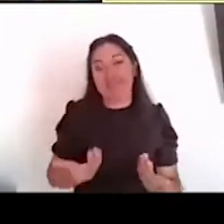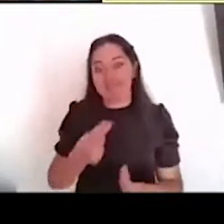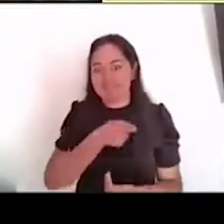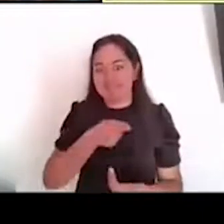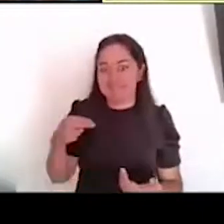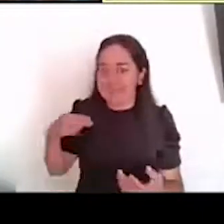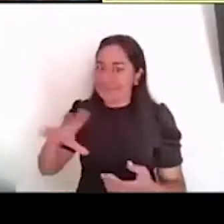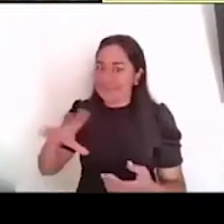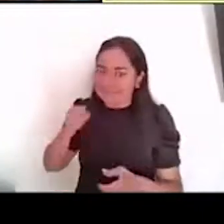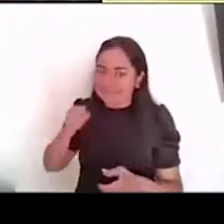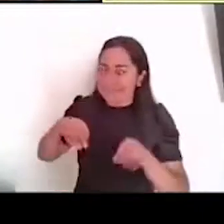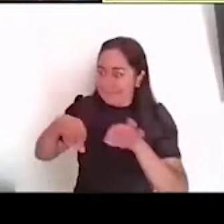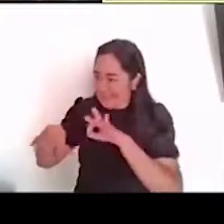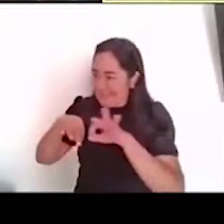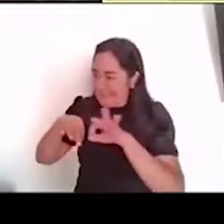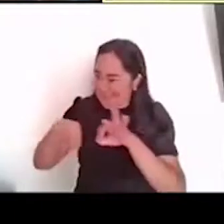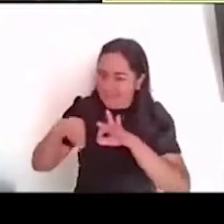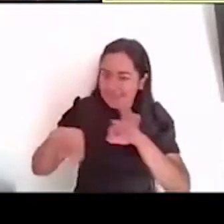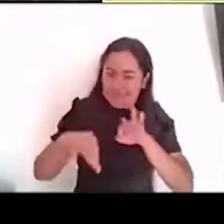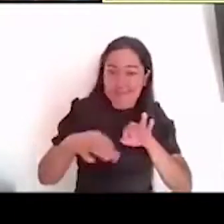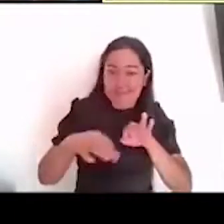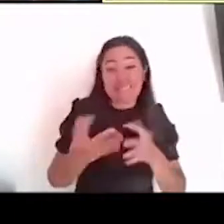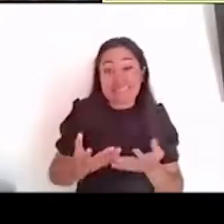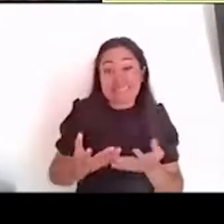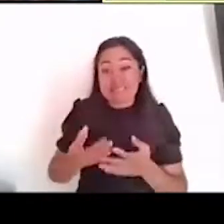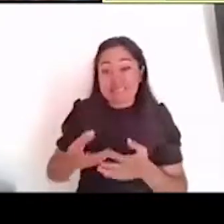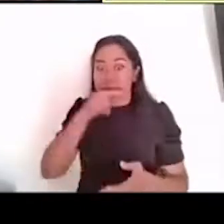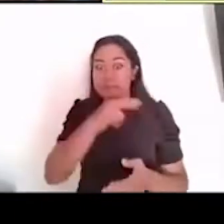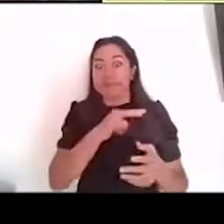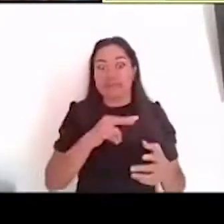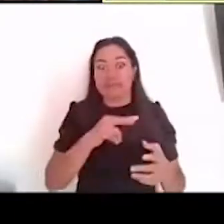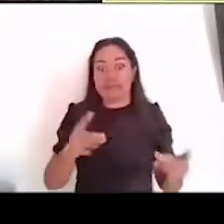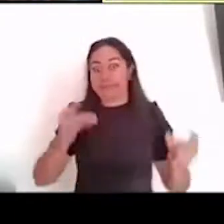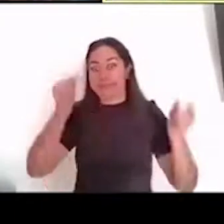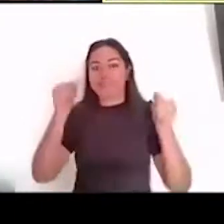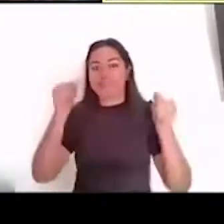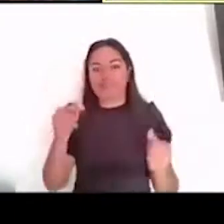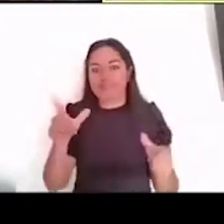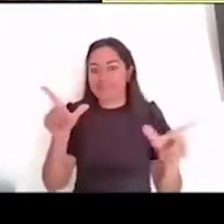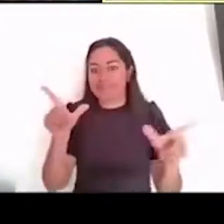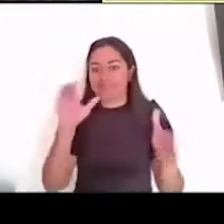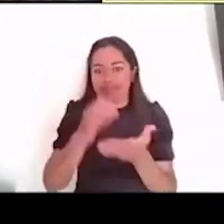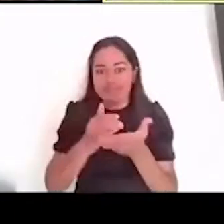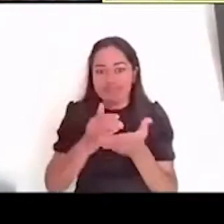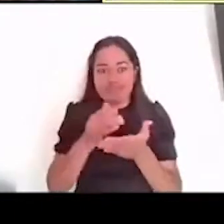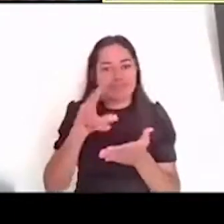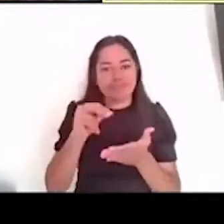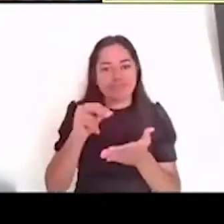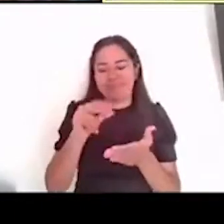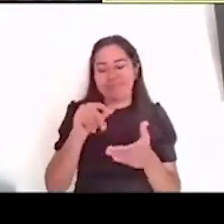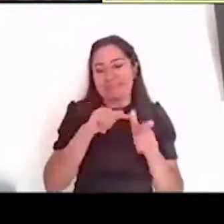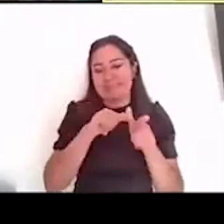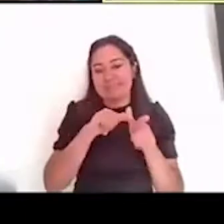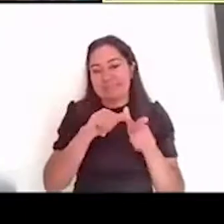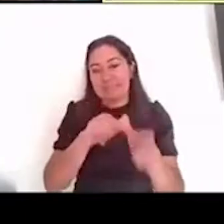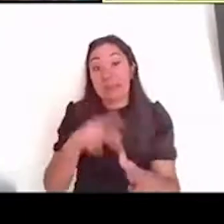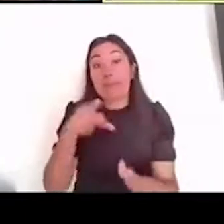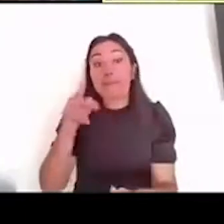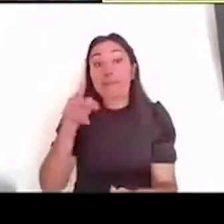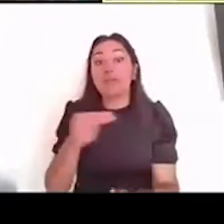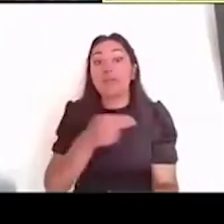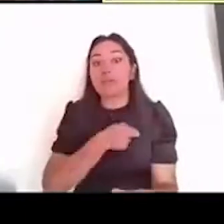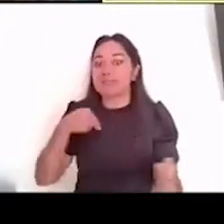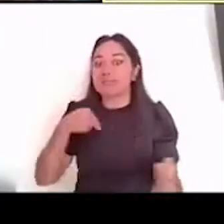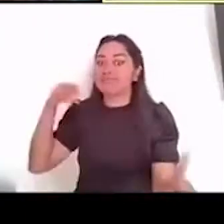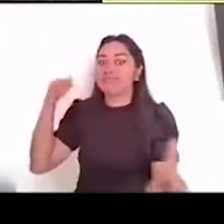sabemos que son procesos largos, muchas veces, pero la intención es para la gente, estamos trabajando, para